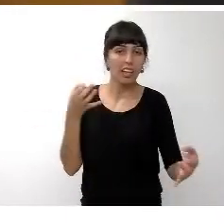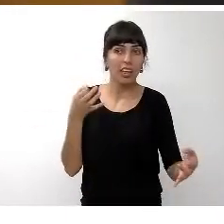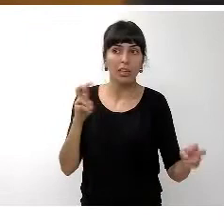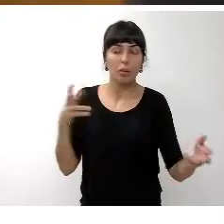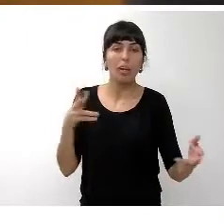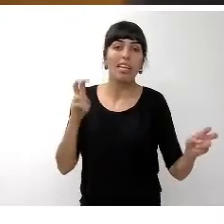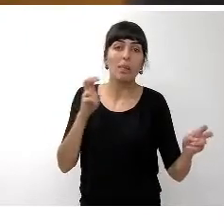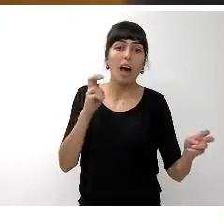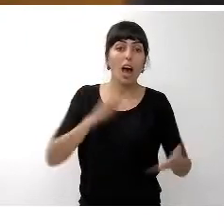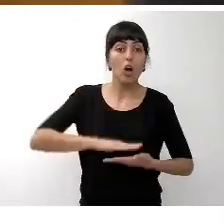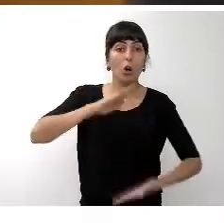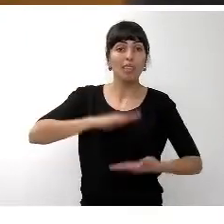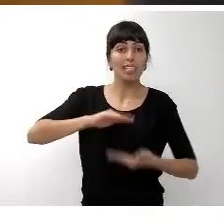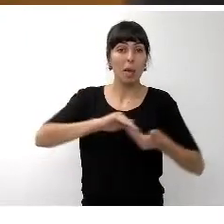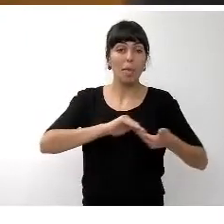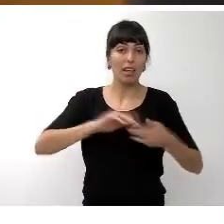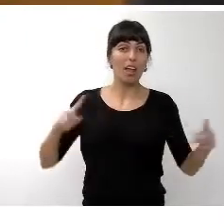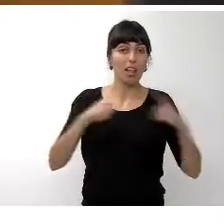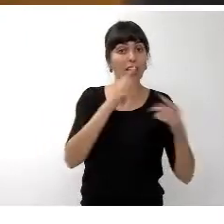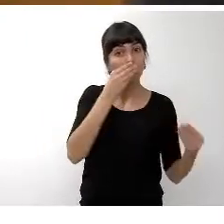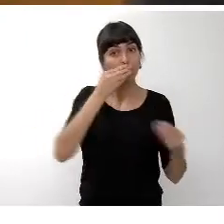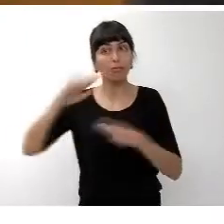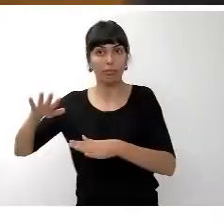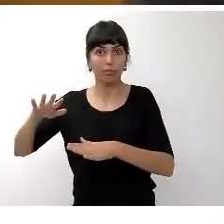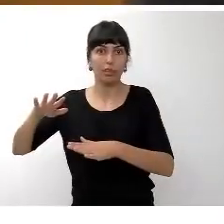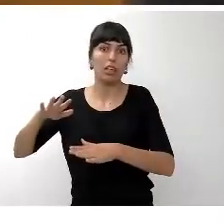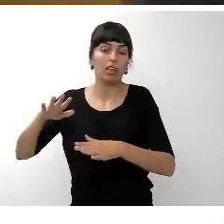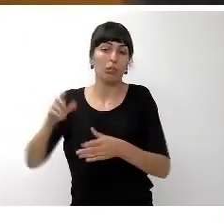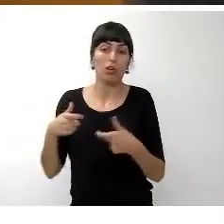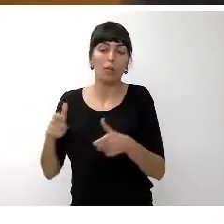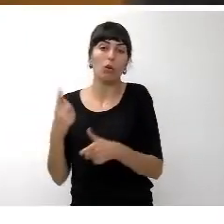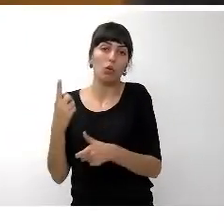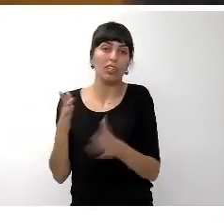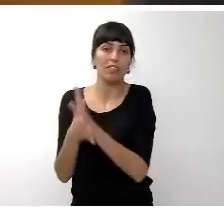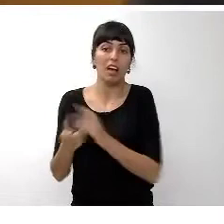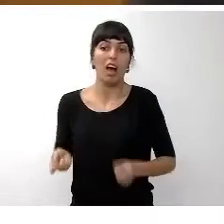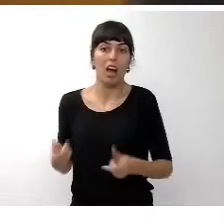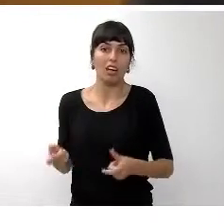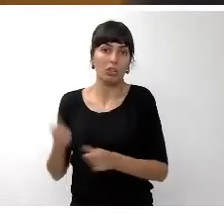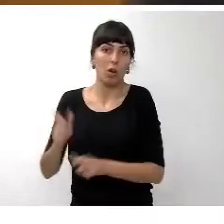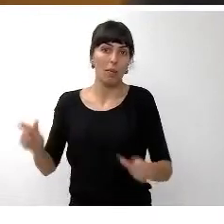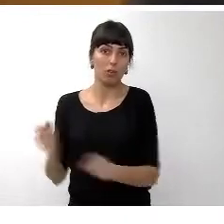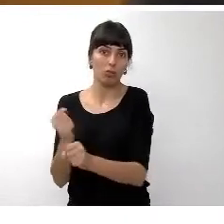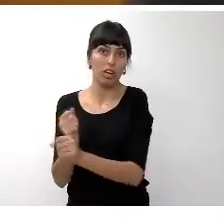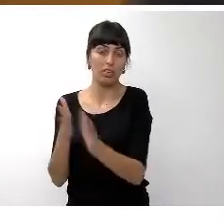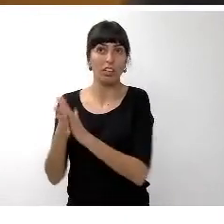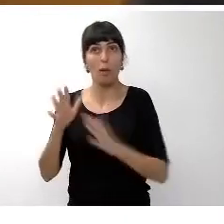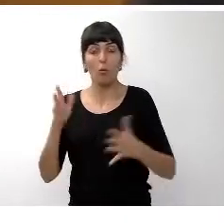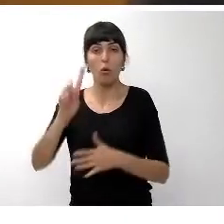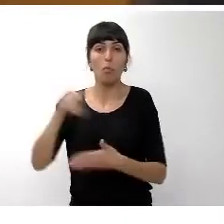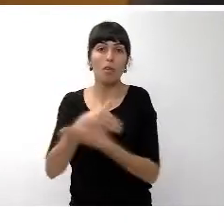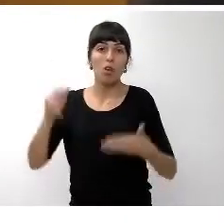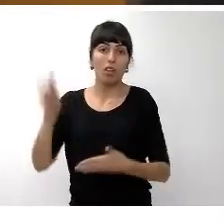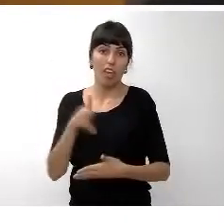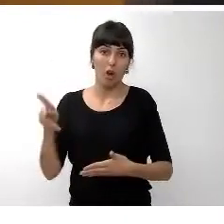la delegación de las competencias del Parque Nacional del Teide con un capítulo 1, un gasto de personal de en torno a un millón de euros y, por lo tanto,